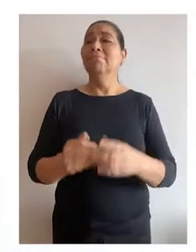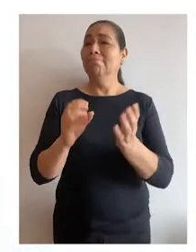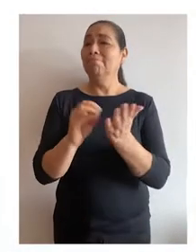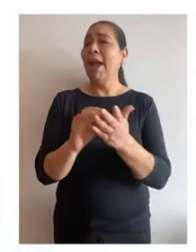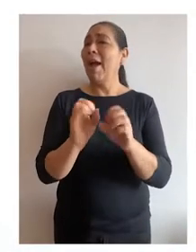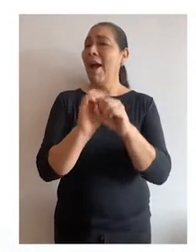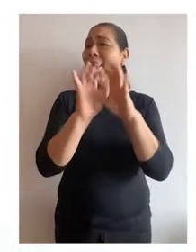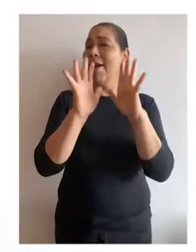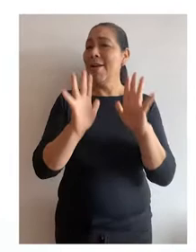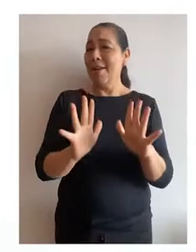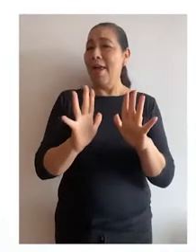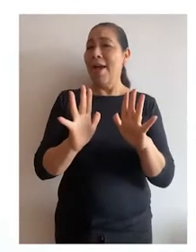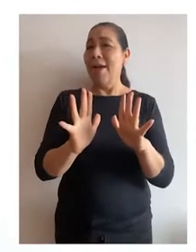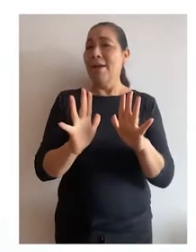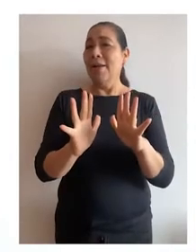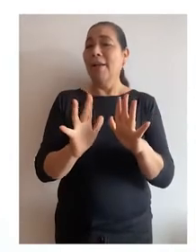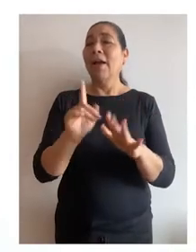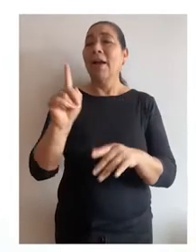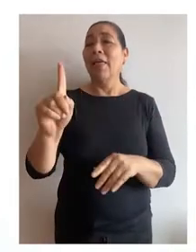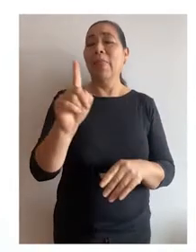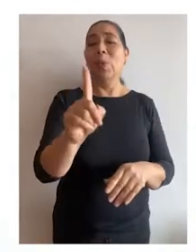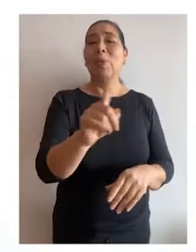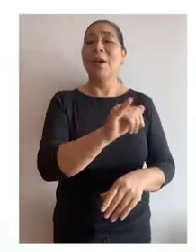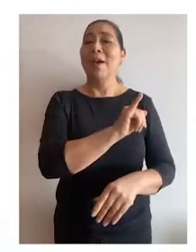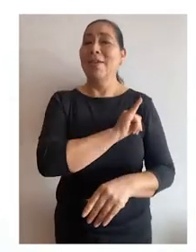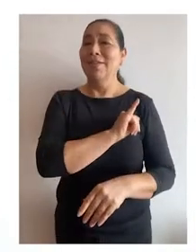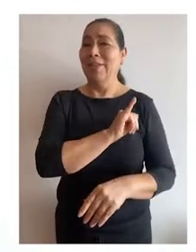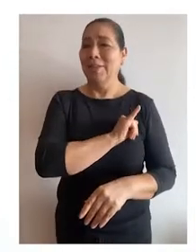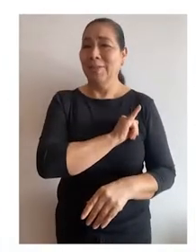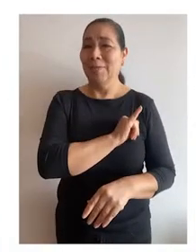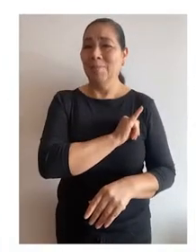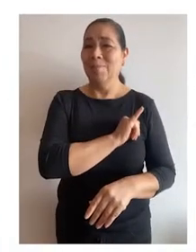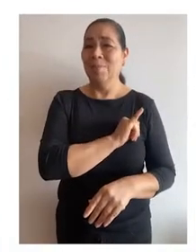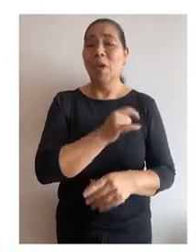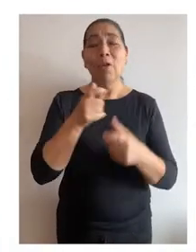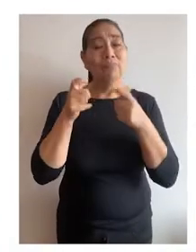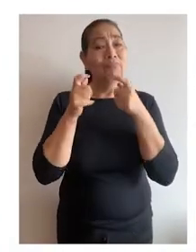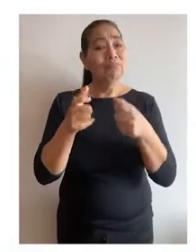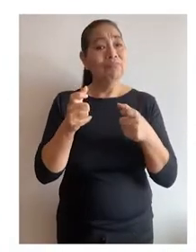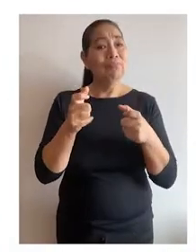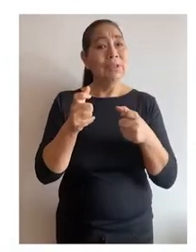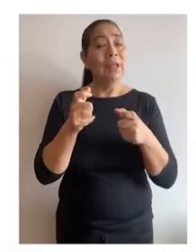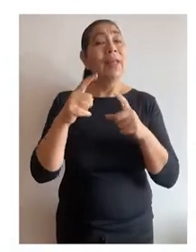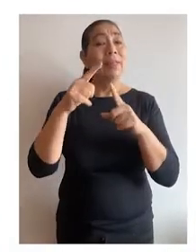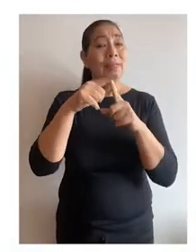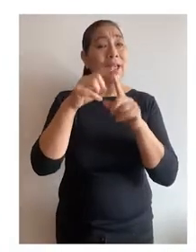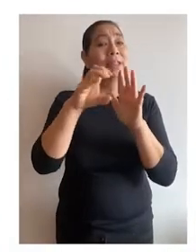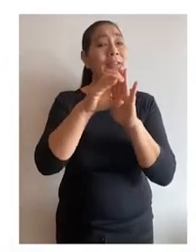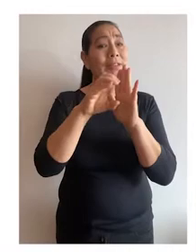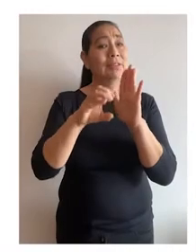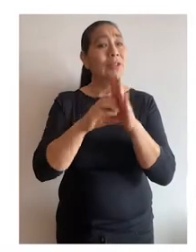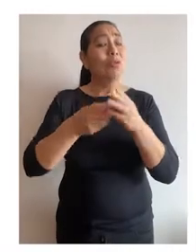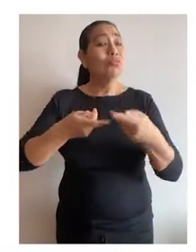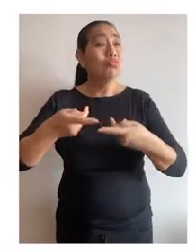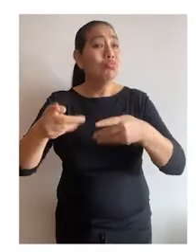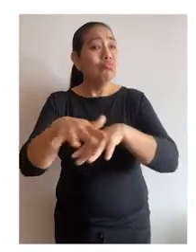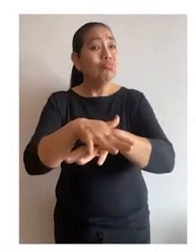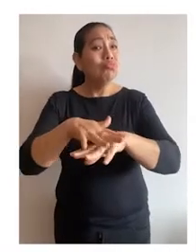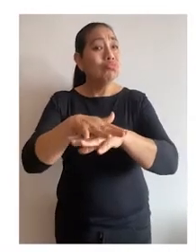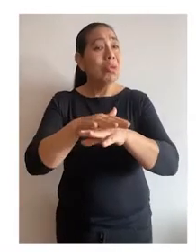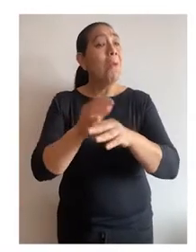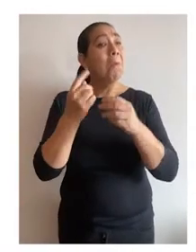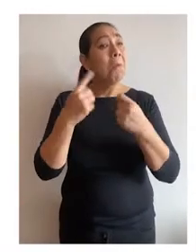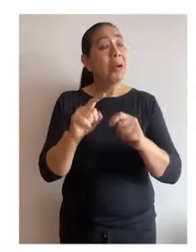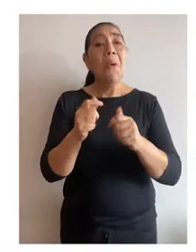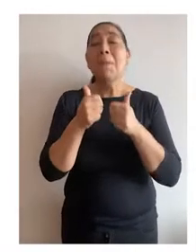La transparencia fortalece las instituciones. En ese sentido, el sistema de control interno del TC promueve una